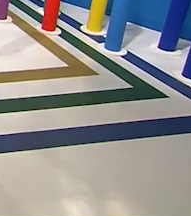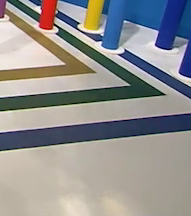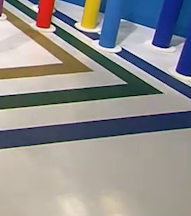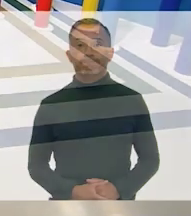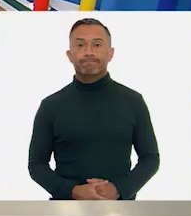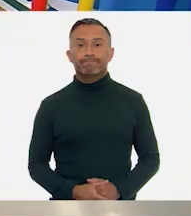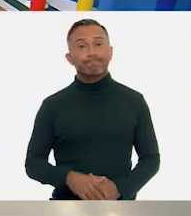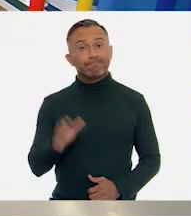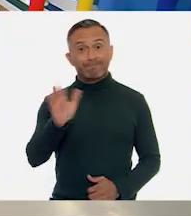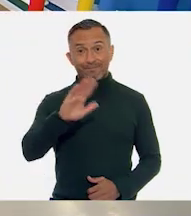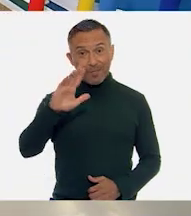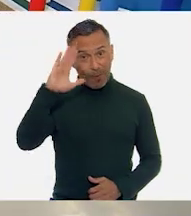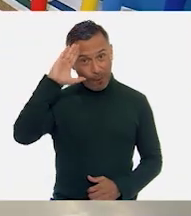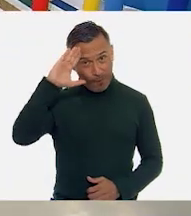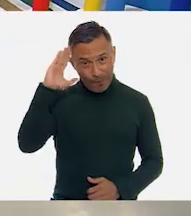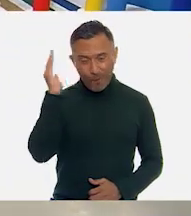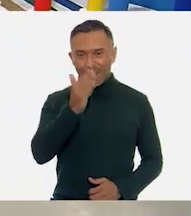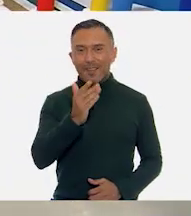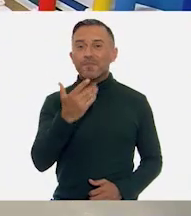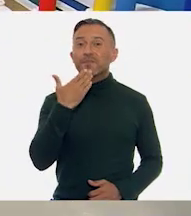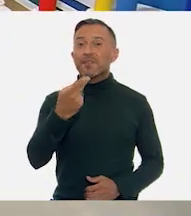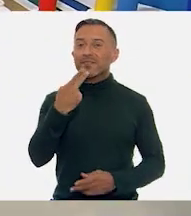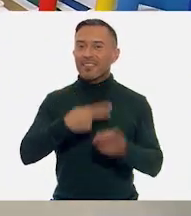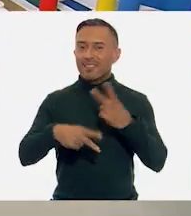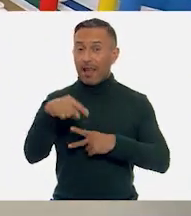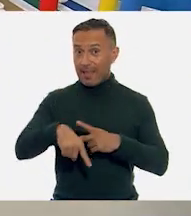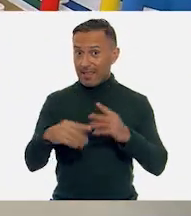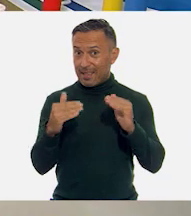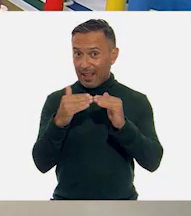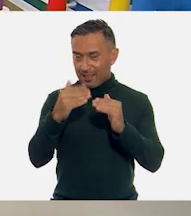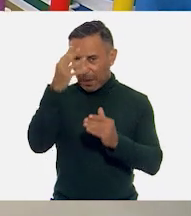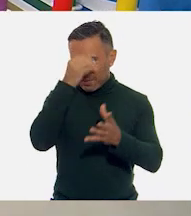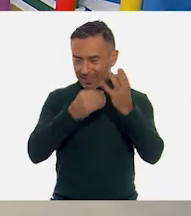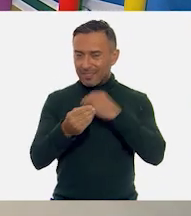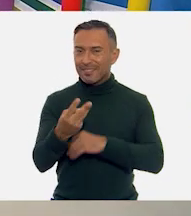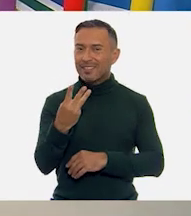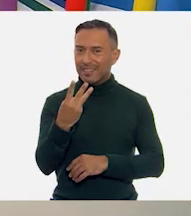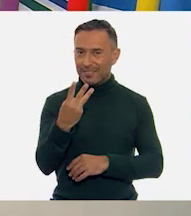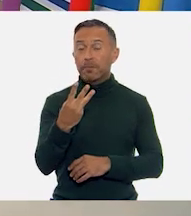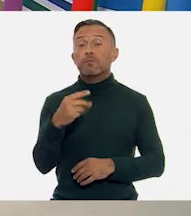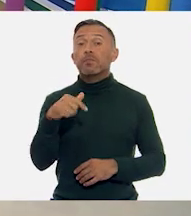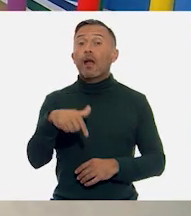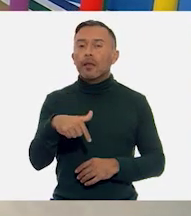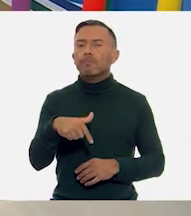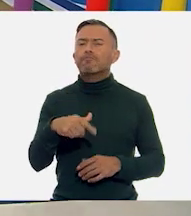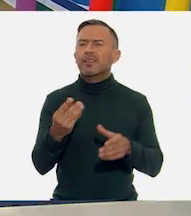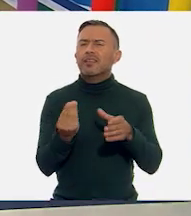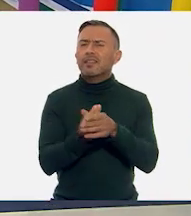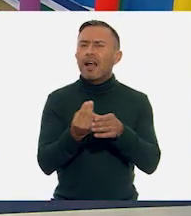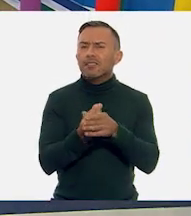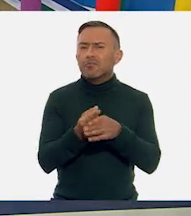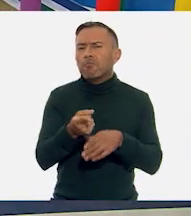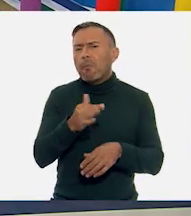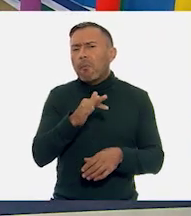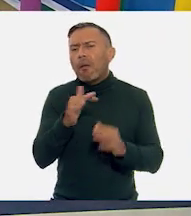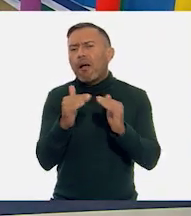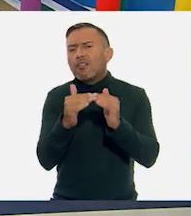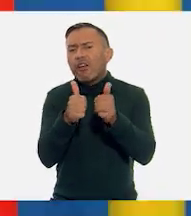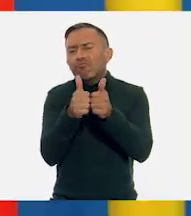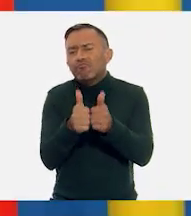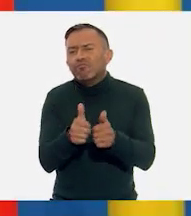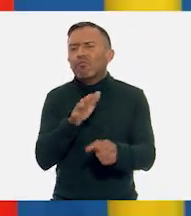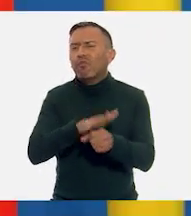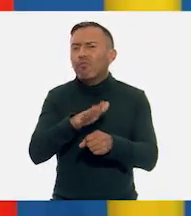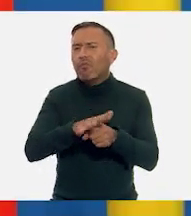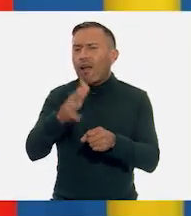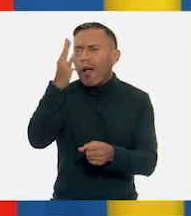¡Hola! Les damos la bienvenida a Aprende en Casa 3, un espacio en el que vamos a poder estudiar y divertirnos desde nuestros hogares.